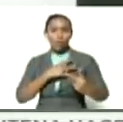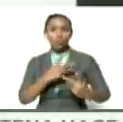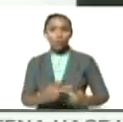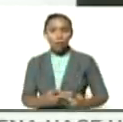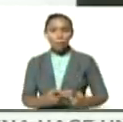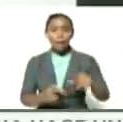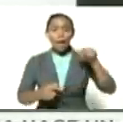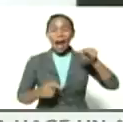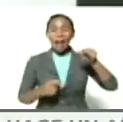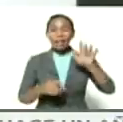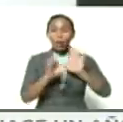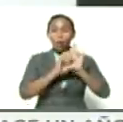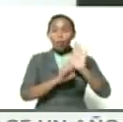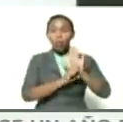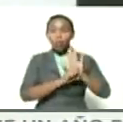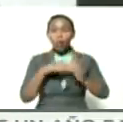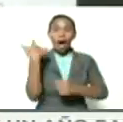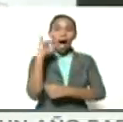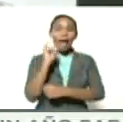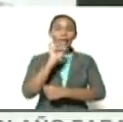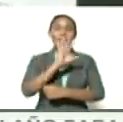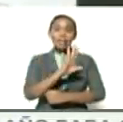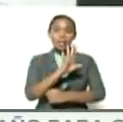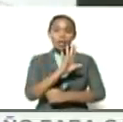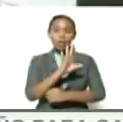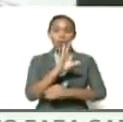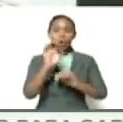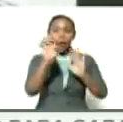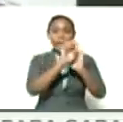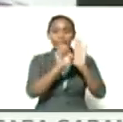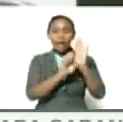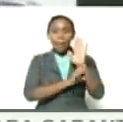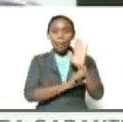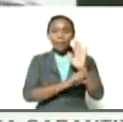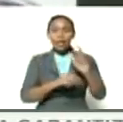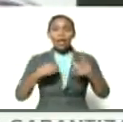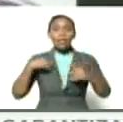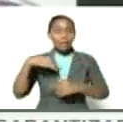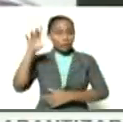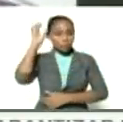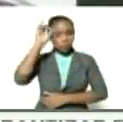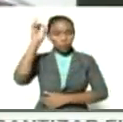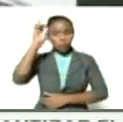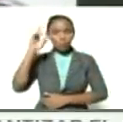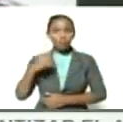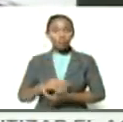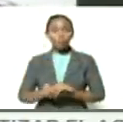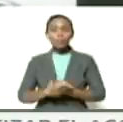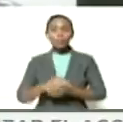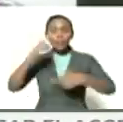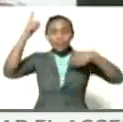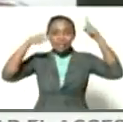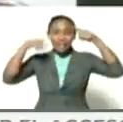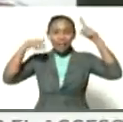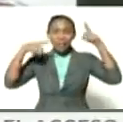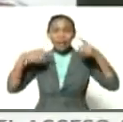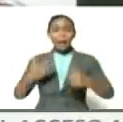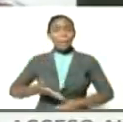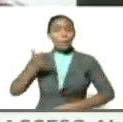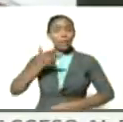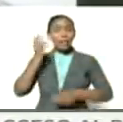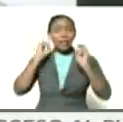Este curso, presidente, cuenta con cinco módulos. Un primer módulo de doctrina bolivariana, de doctrina chavista, la esencia